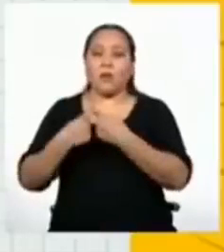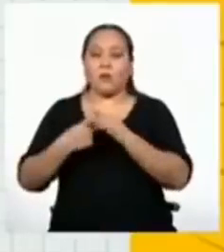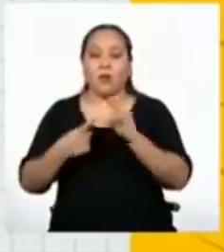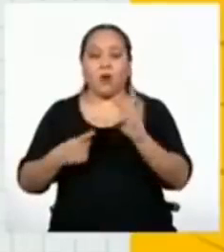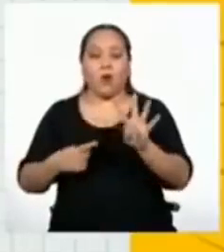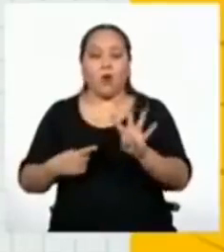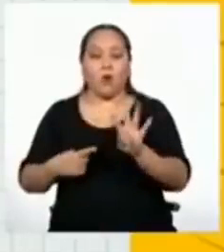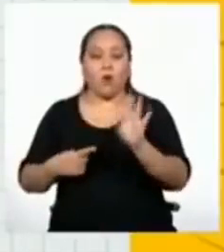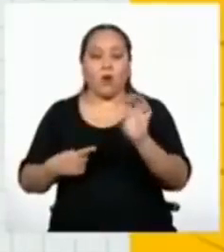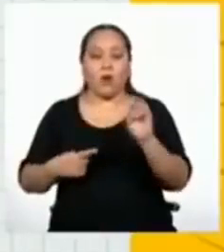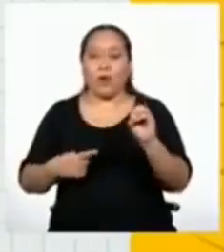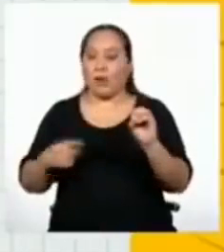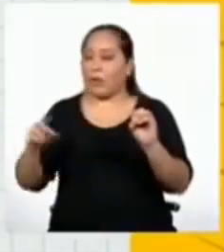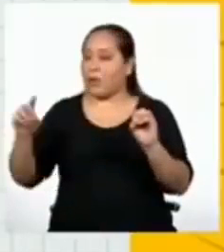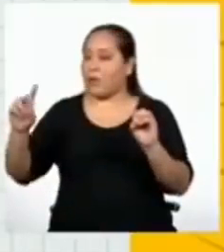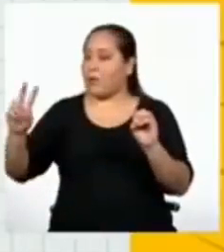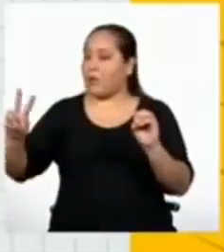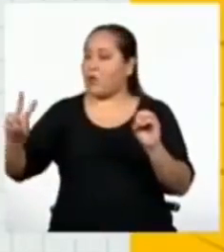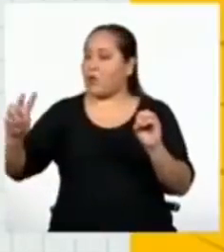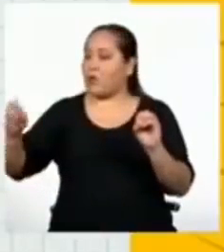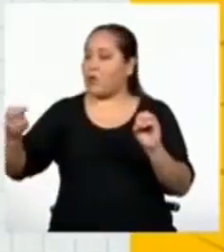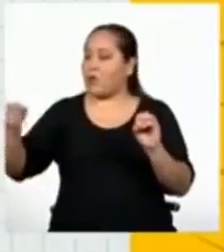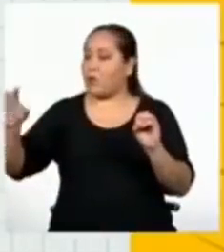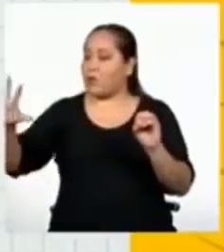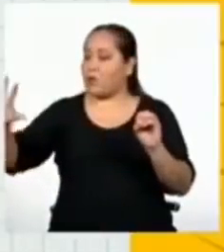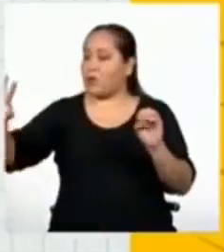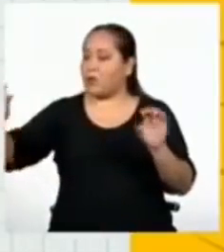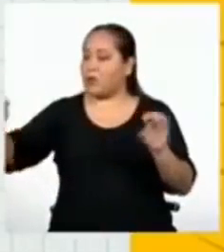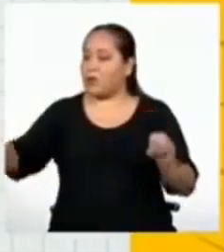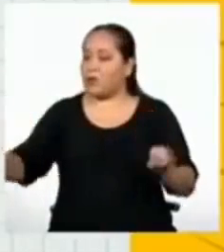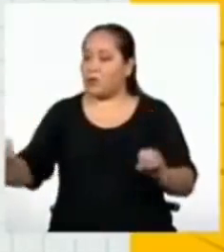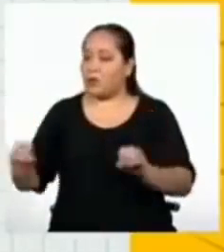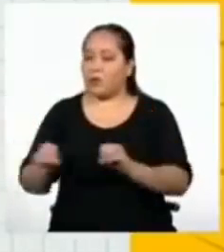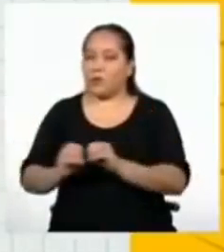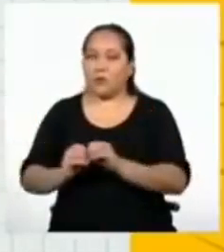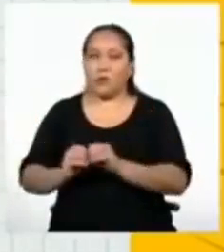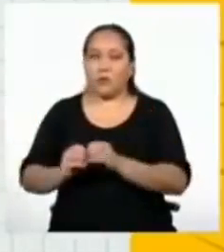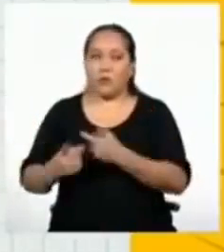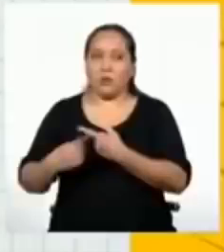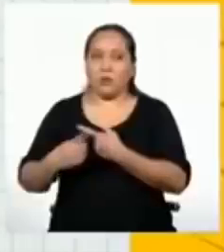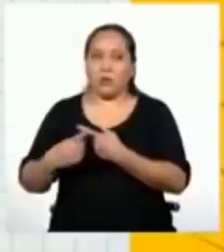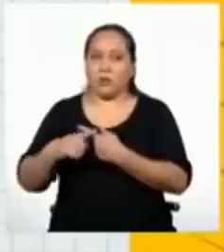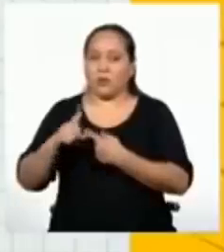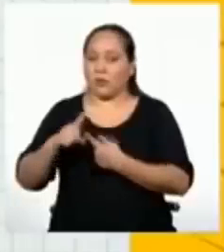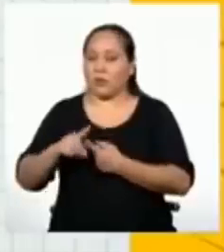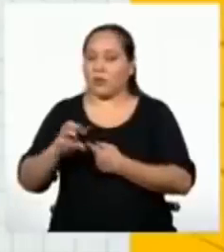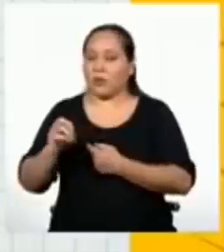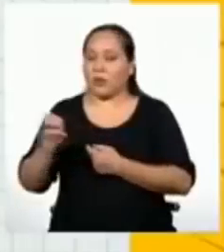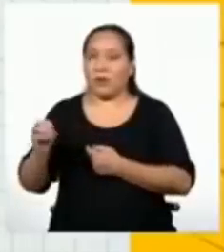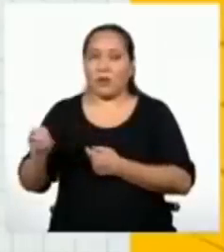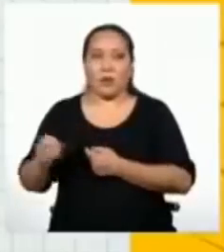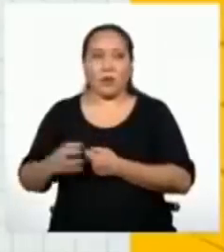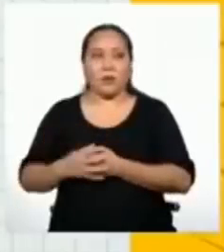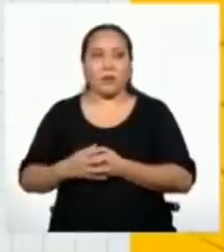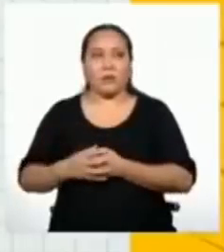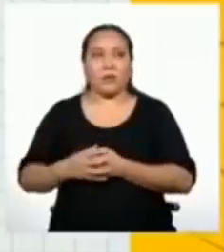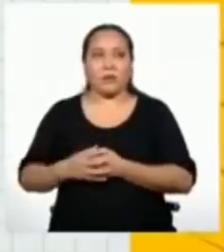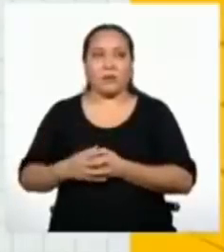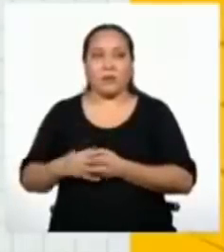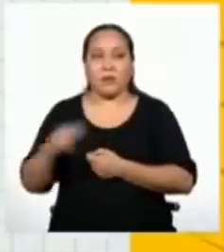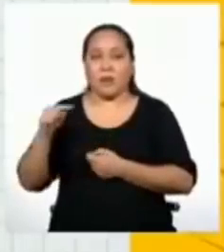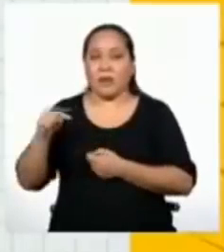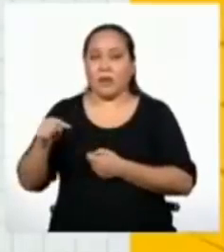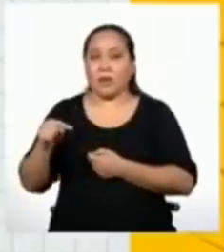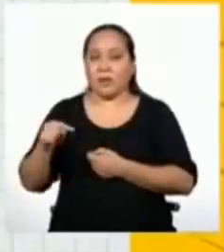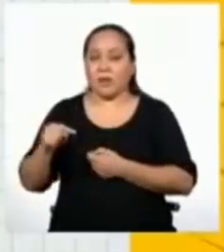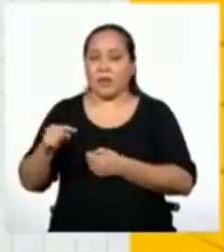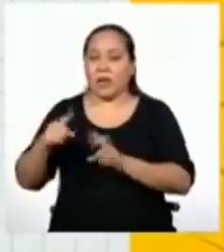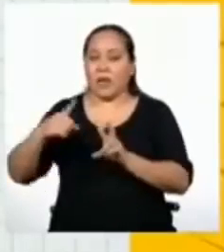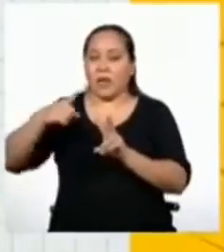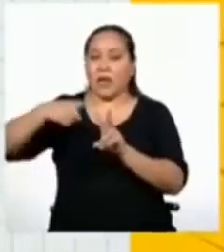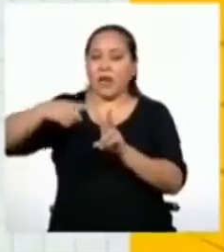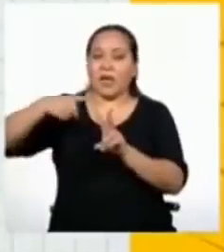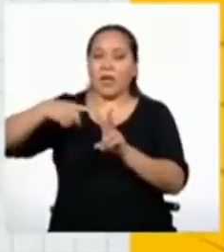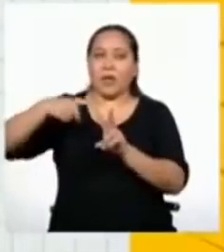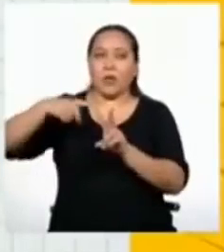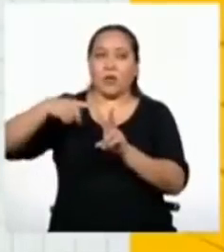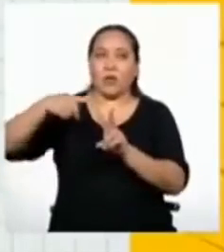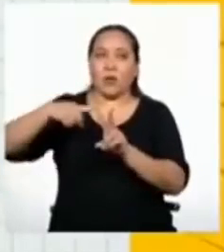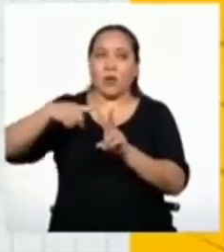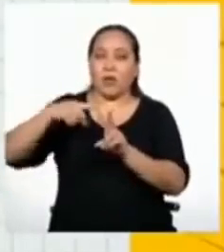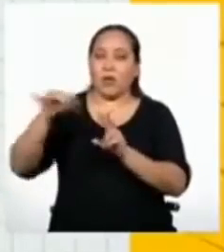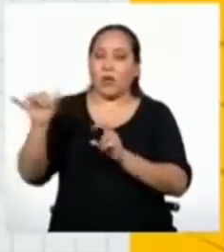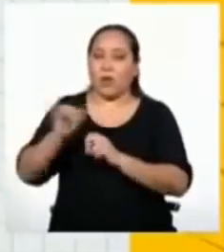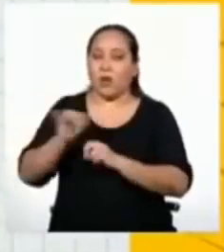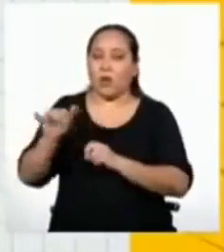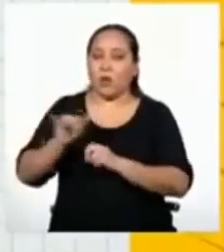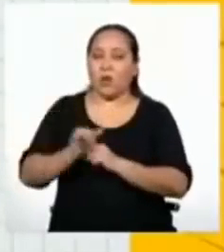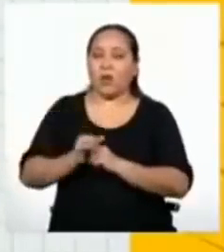términos cuarenta por dos coma cinco, obtenemos cien. Después, le sacamos raíz cuadrada y llegamos